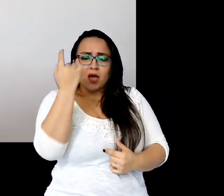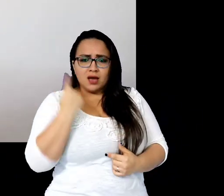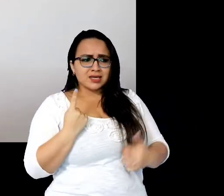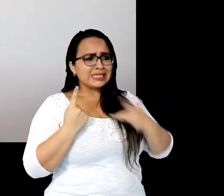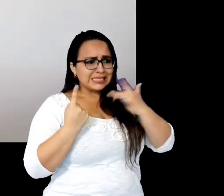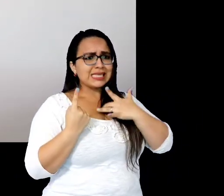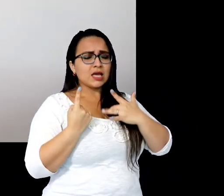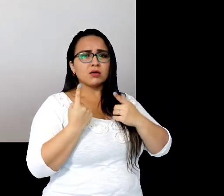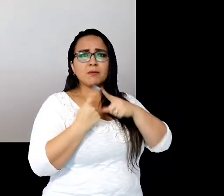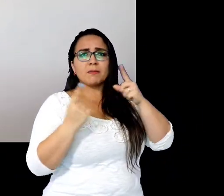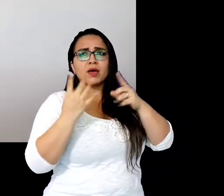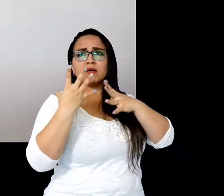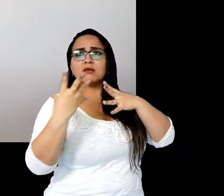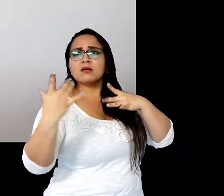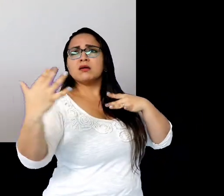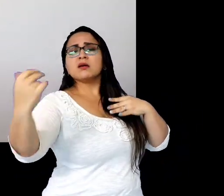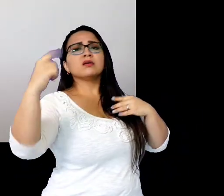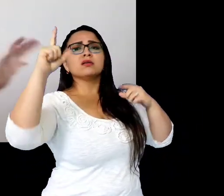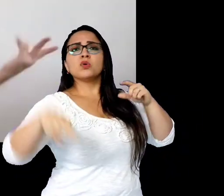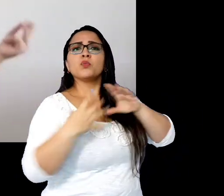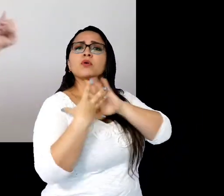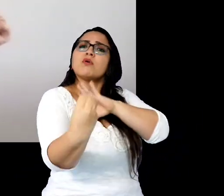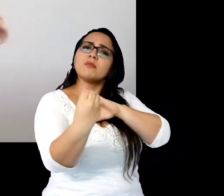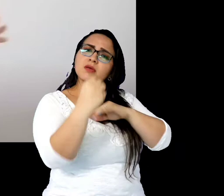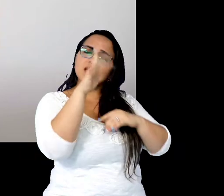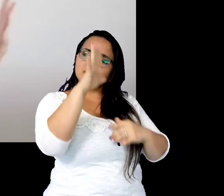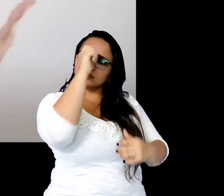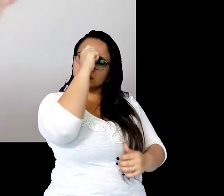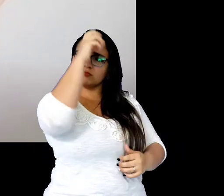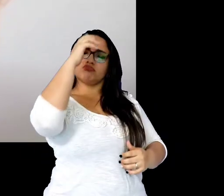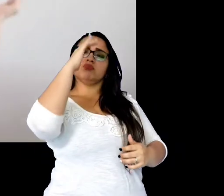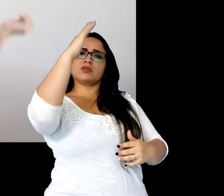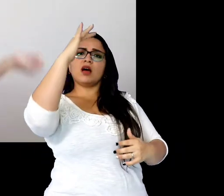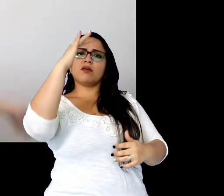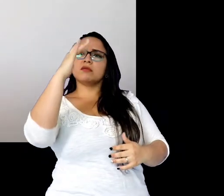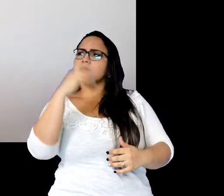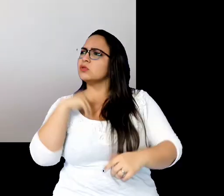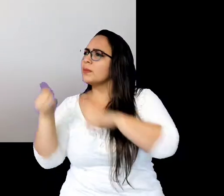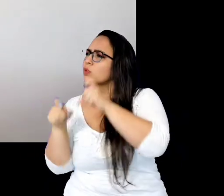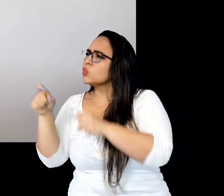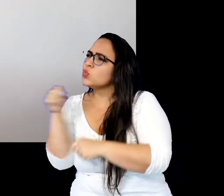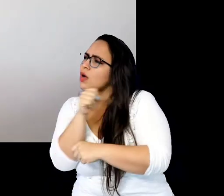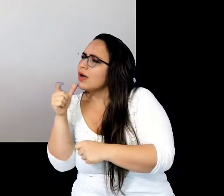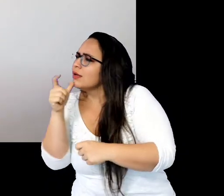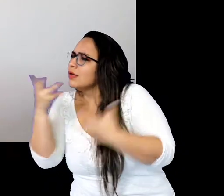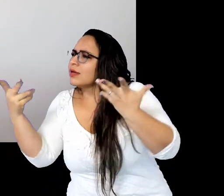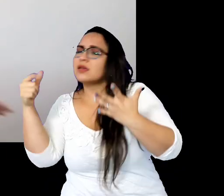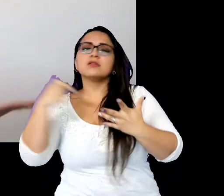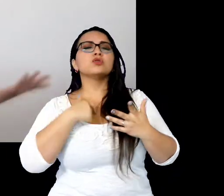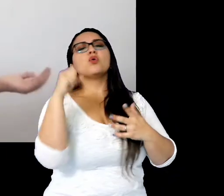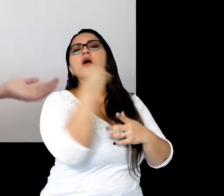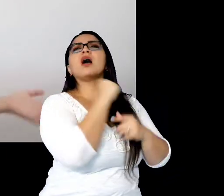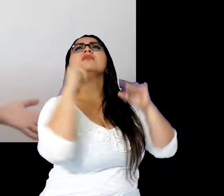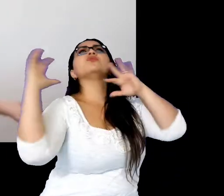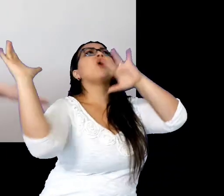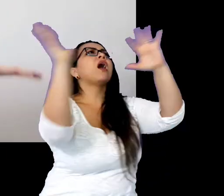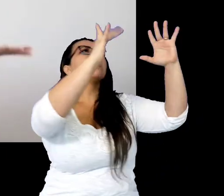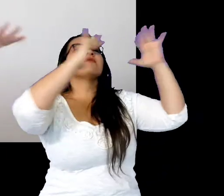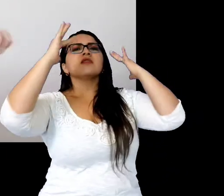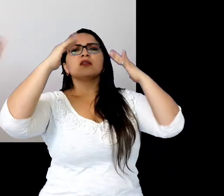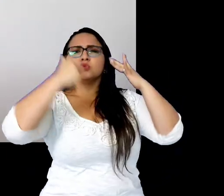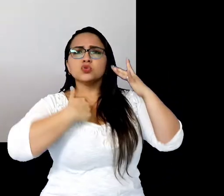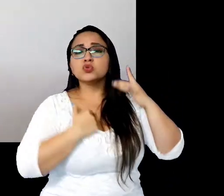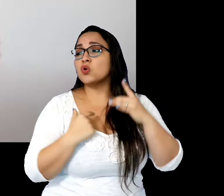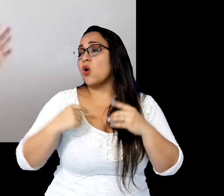se irá a los pasos de su dumá. ¿A quién le cantas? Al viento. ¿Por qué? Hago cantar para que el